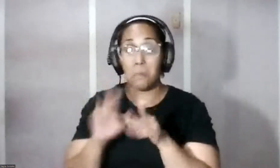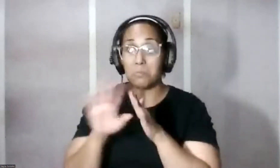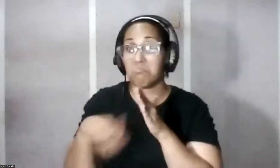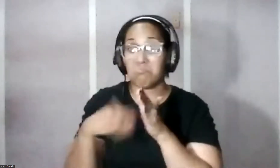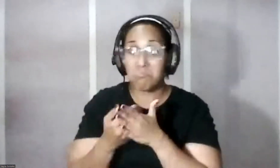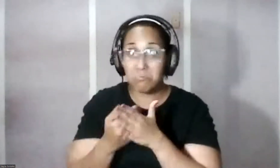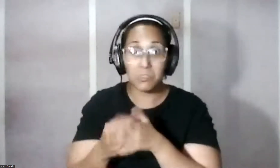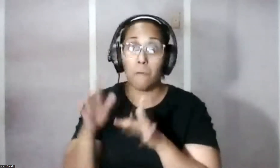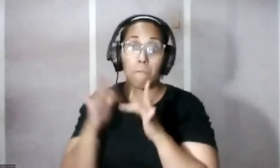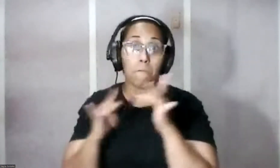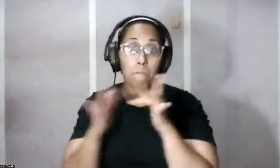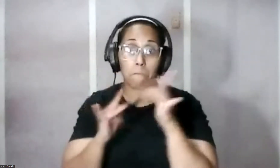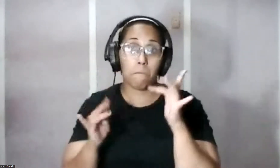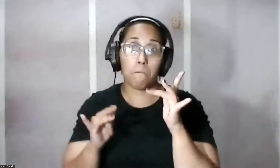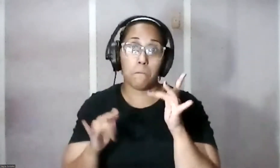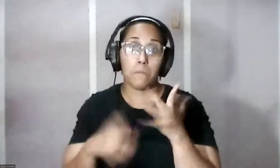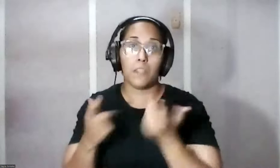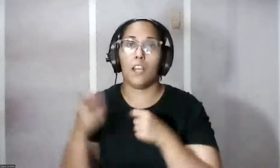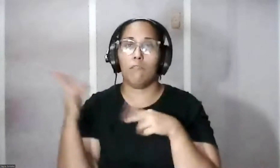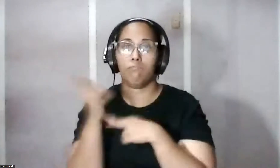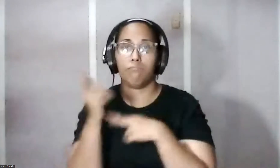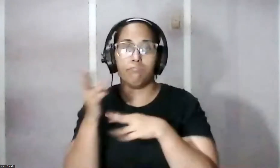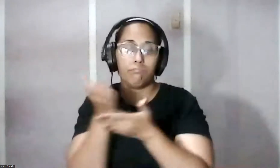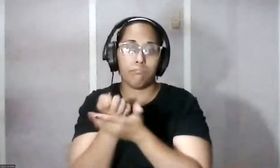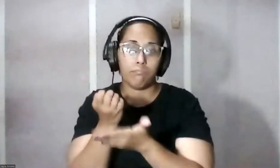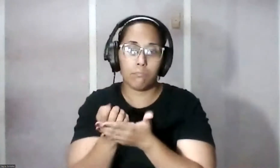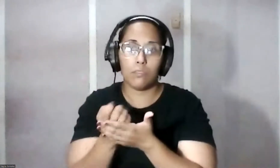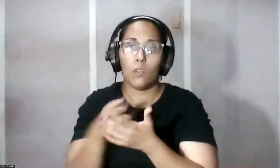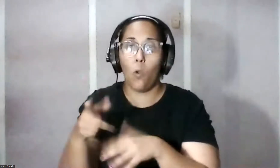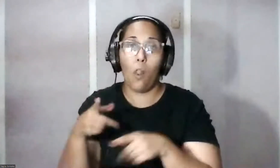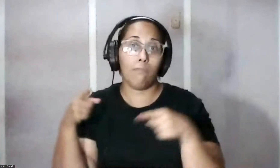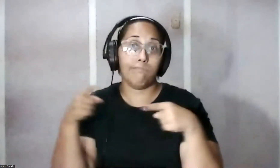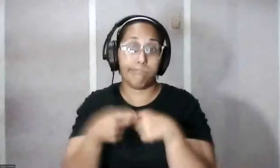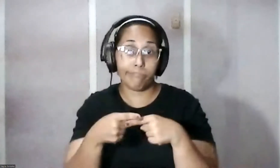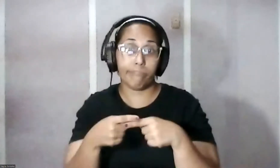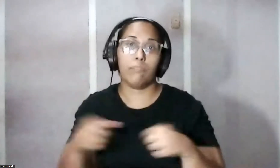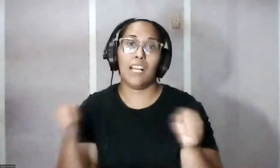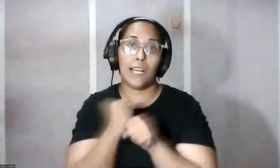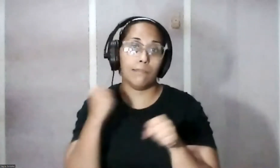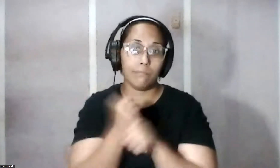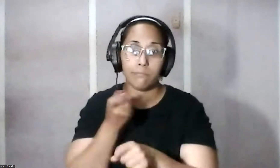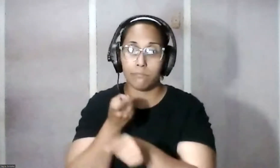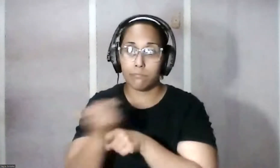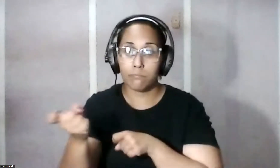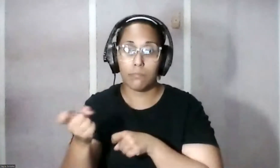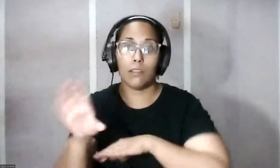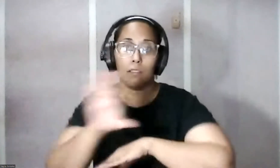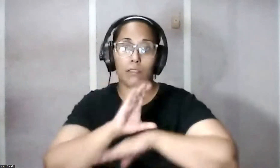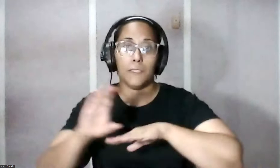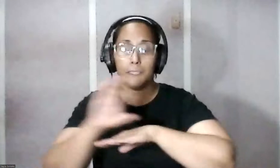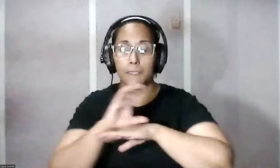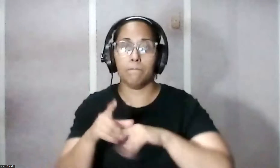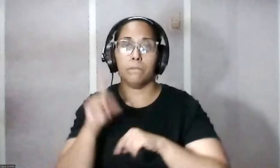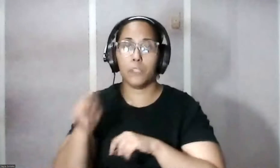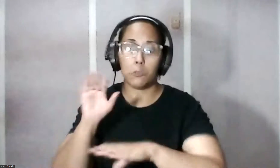por falta de recursos económicos o bien por esos conflictos armados que se dieron en el Caribe esto provocó